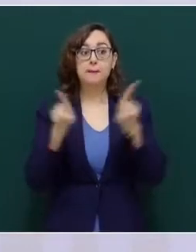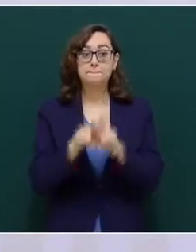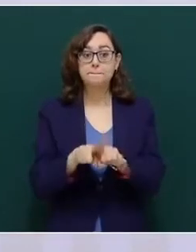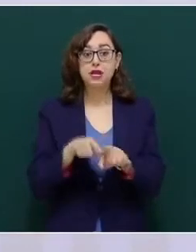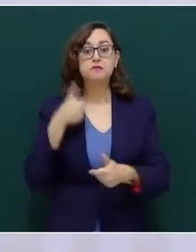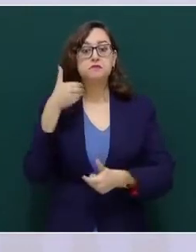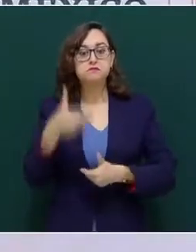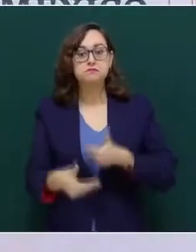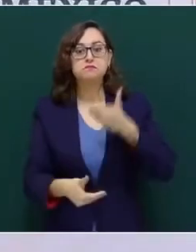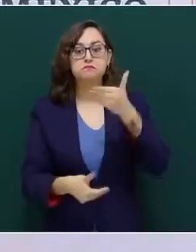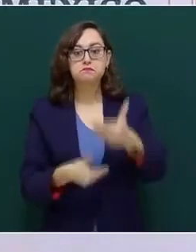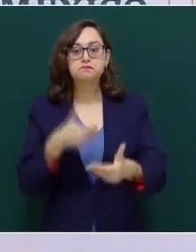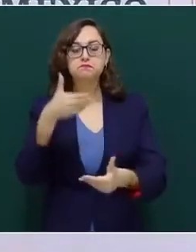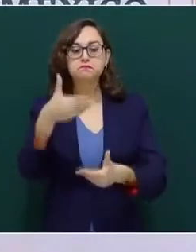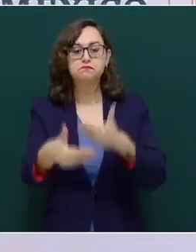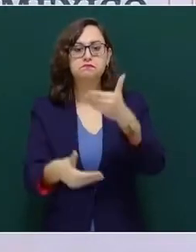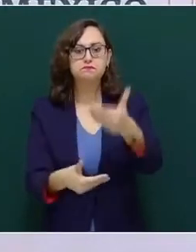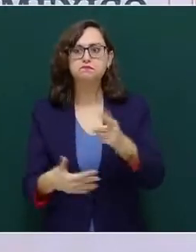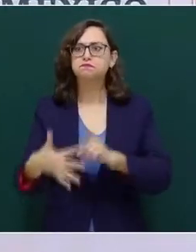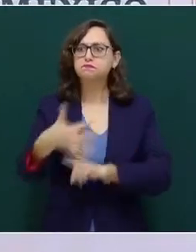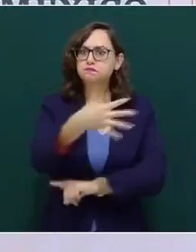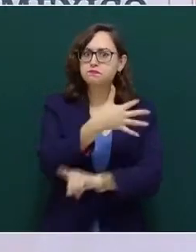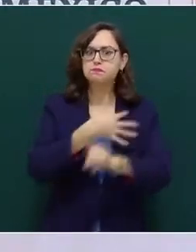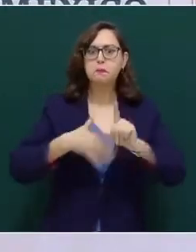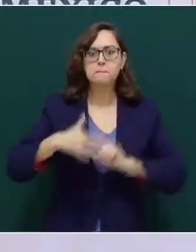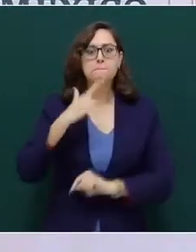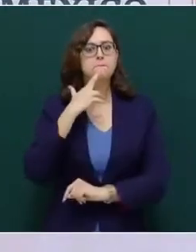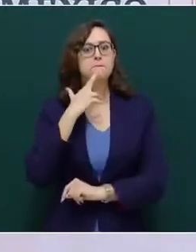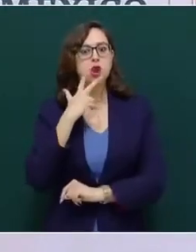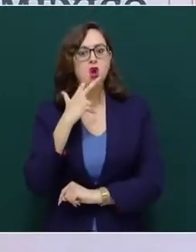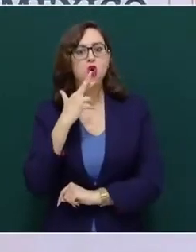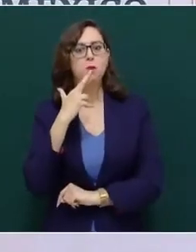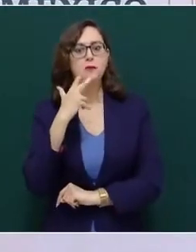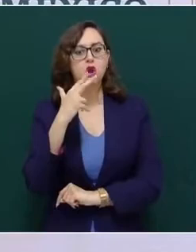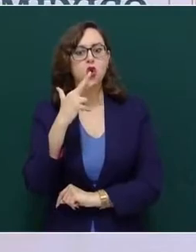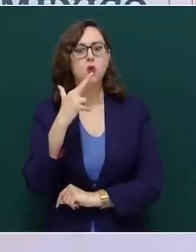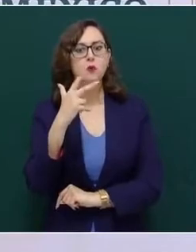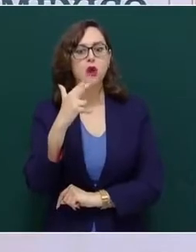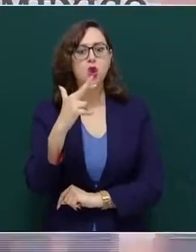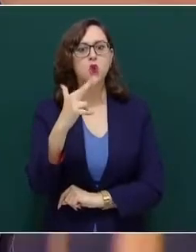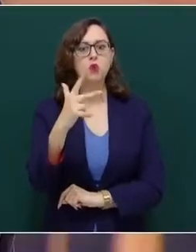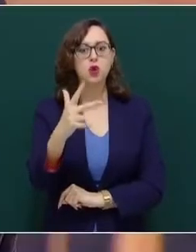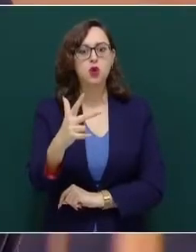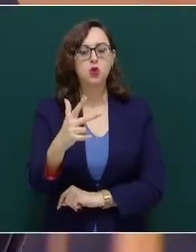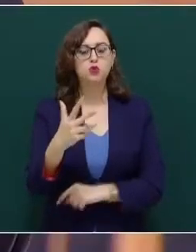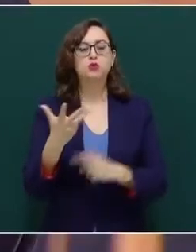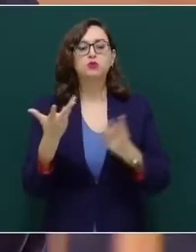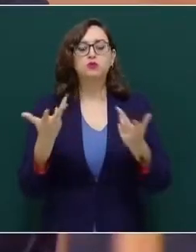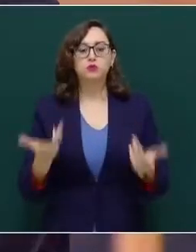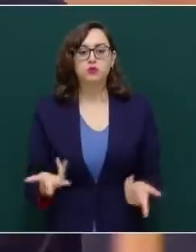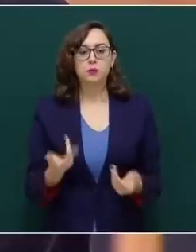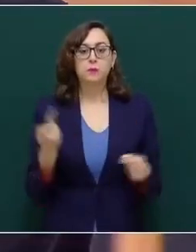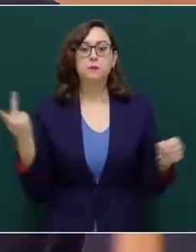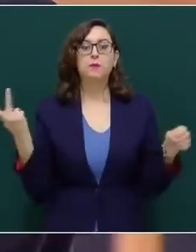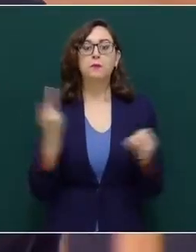aceptando una circunstancia favorable a nuestro país. El crecimiento